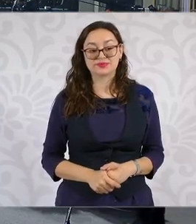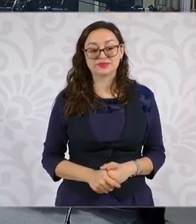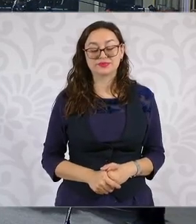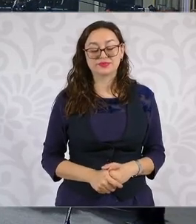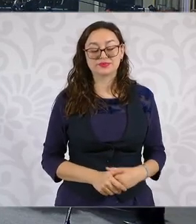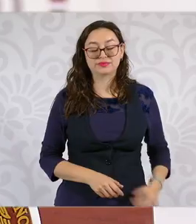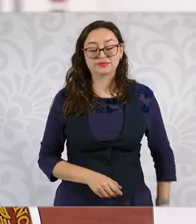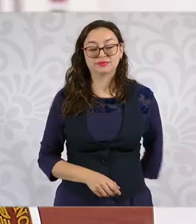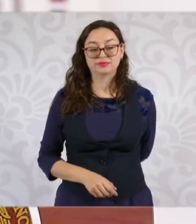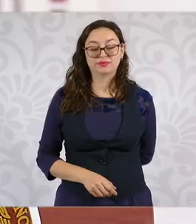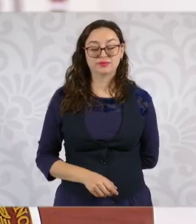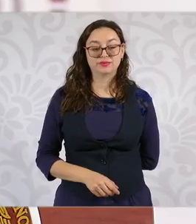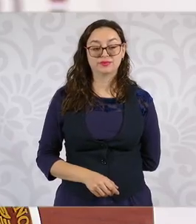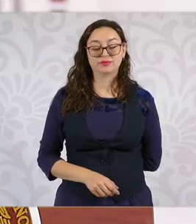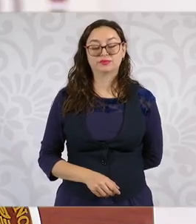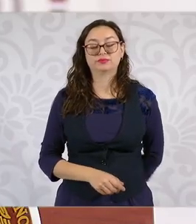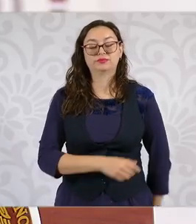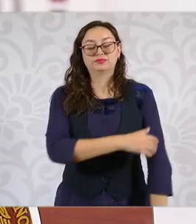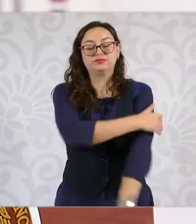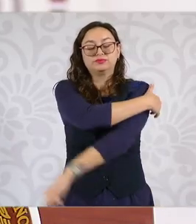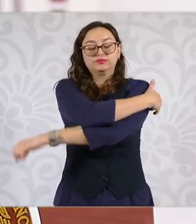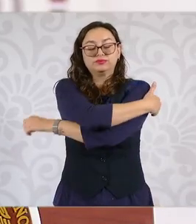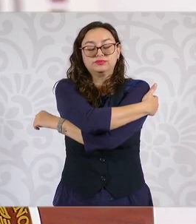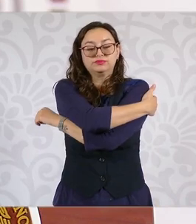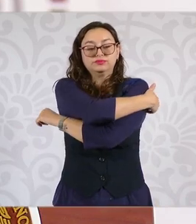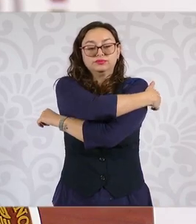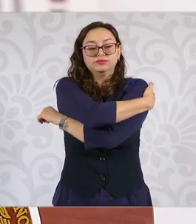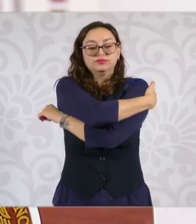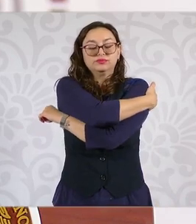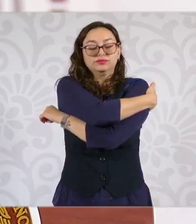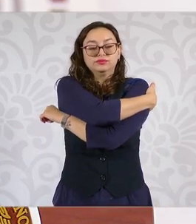Bueno, Sonora tiene muchas virtudes